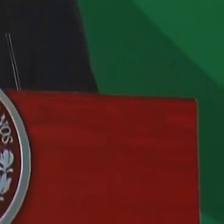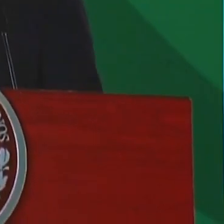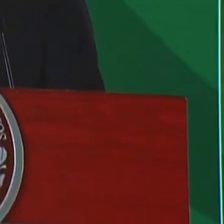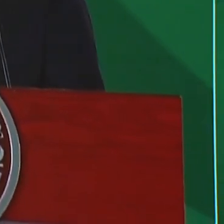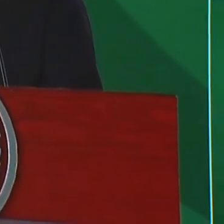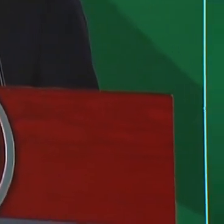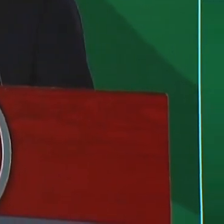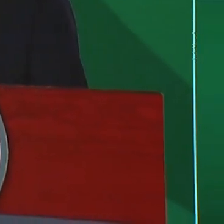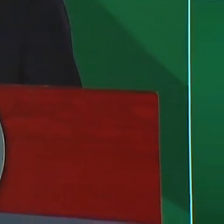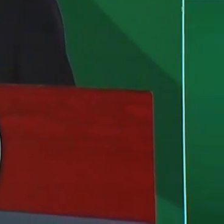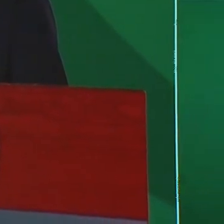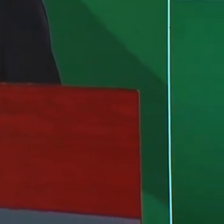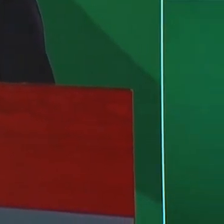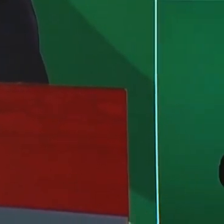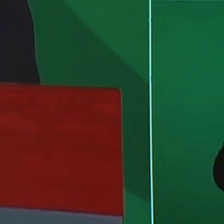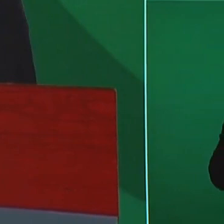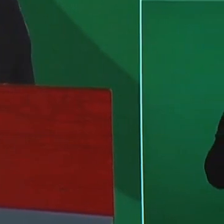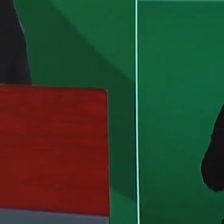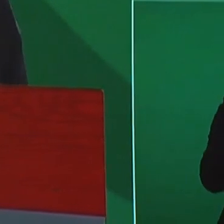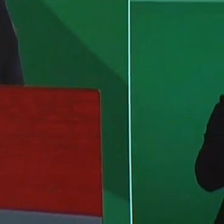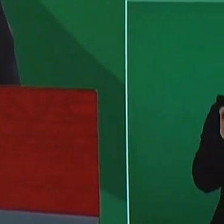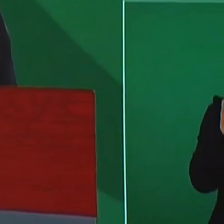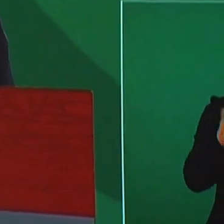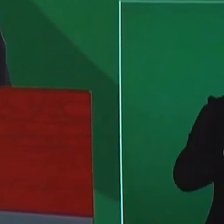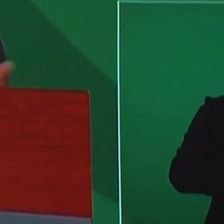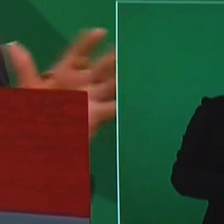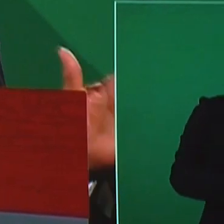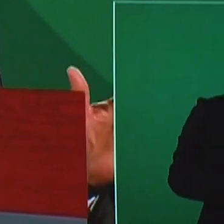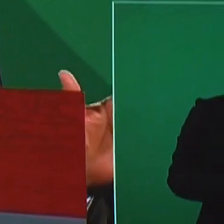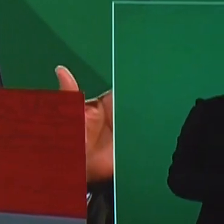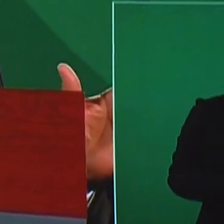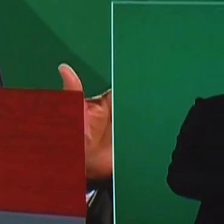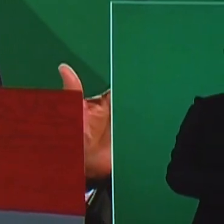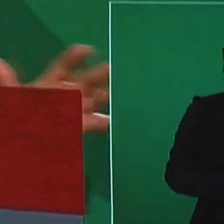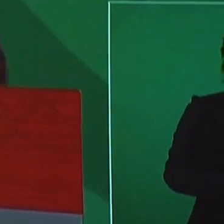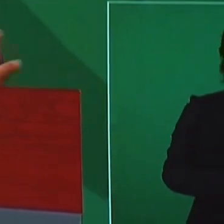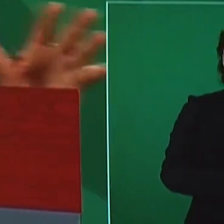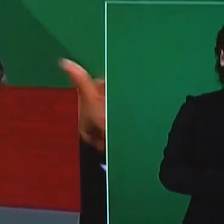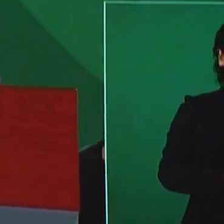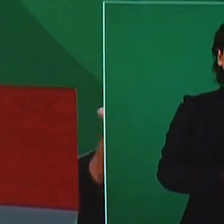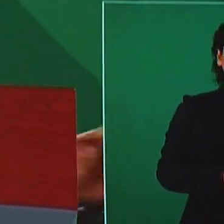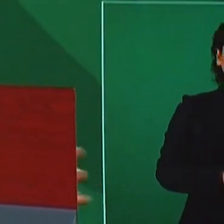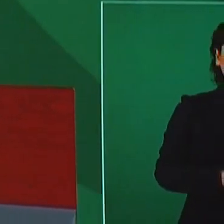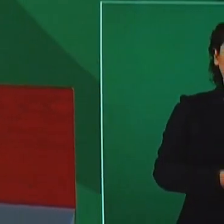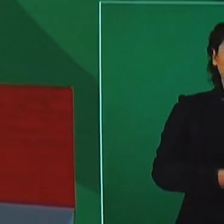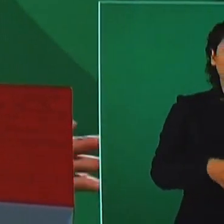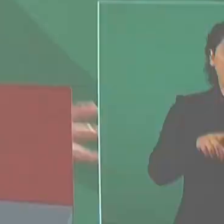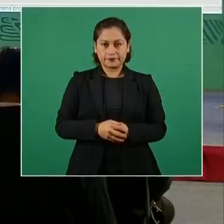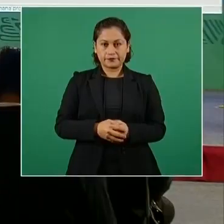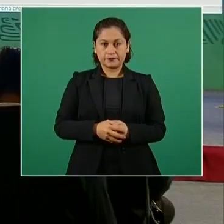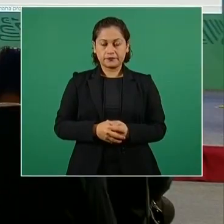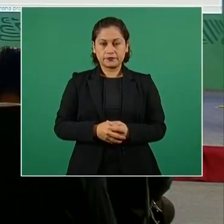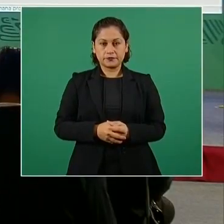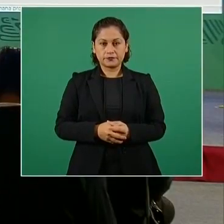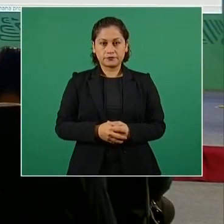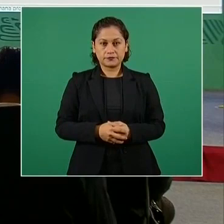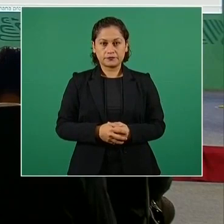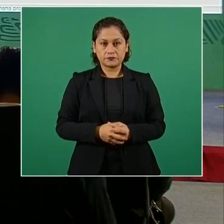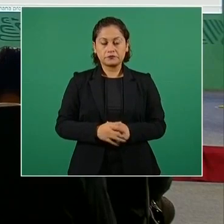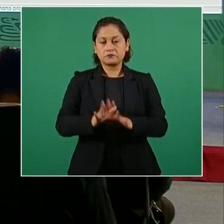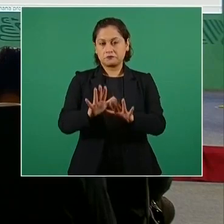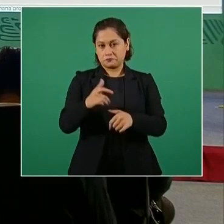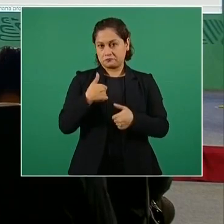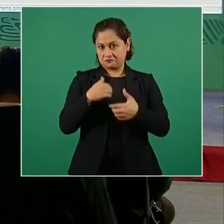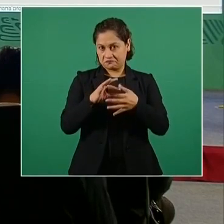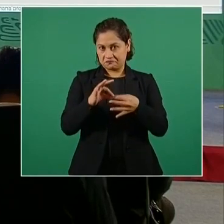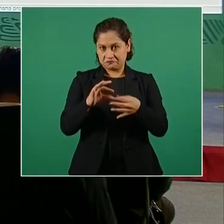Exhortó a quienes no se han vacunado a que lo hagan. El secretario de Relaciones Exteriores, Marcelo Ebrard, dio detalles. Para ponerlo en contexto,